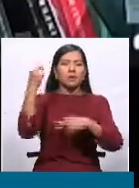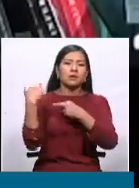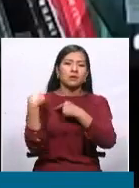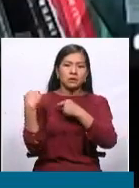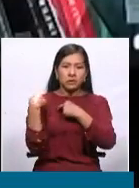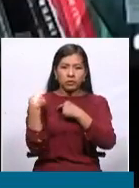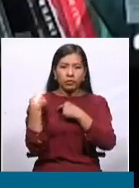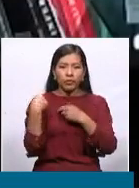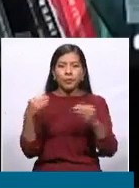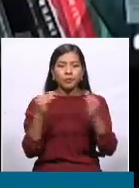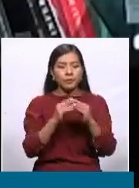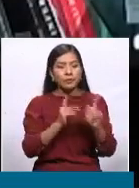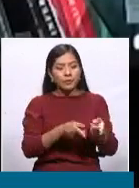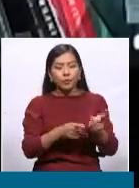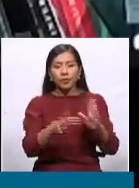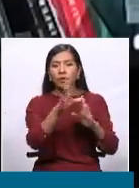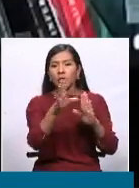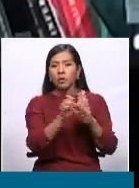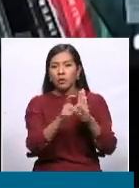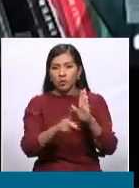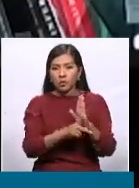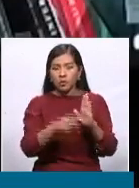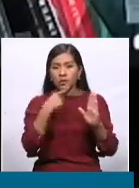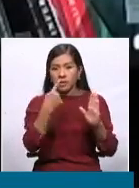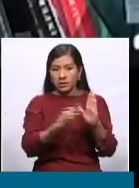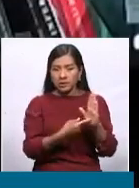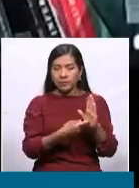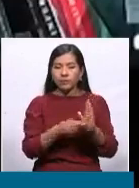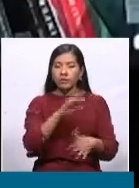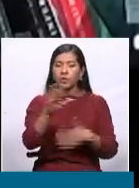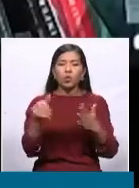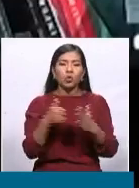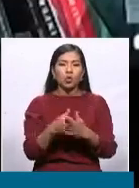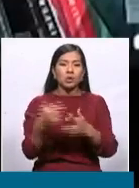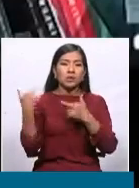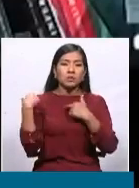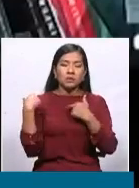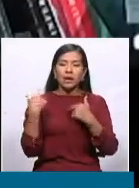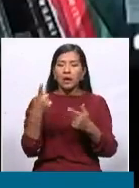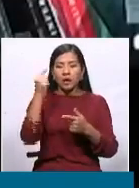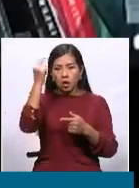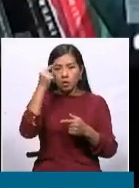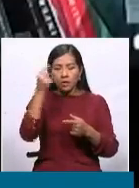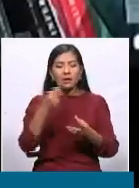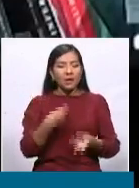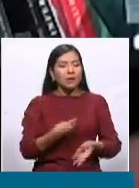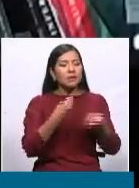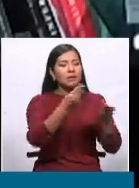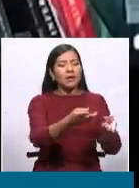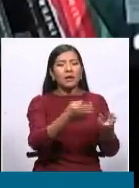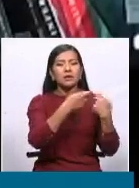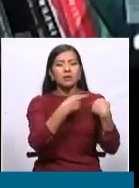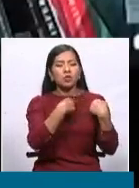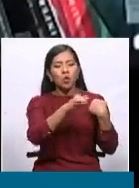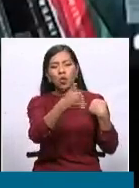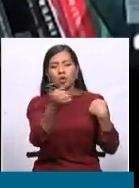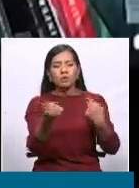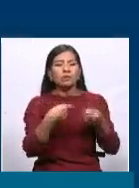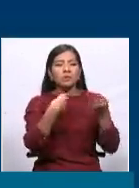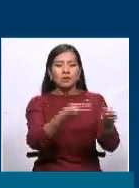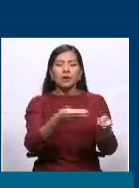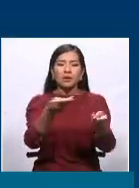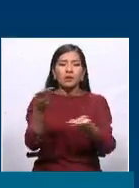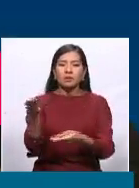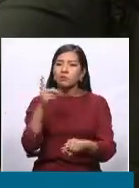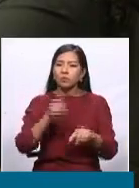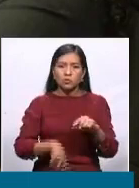Y la misma Constitución dice que estas competencias no se pueden delegar a otros órganos. Falta revisar el artículo